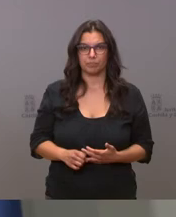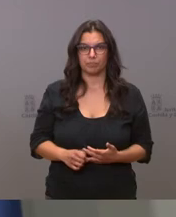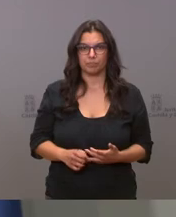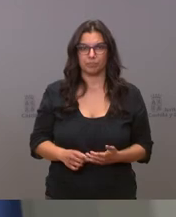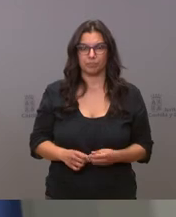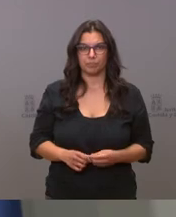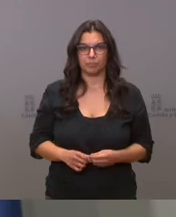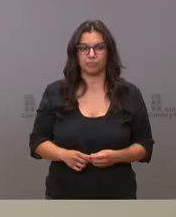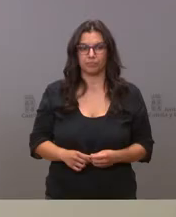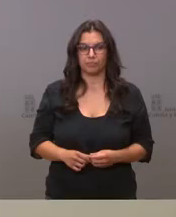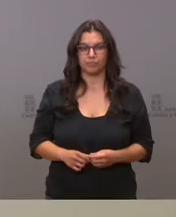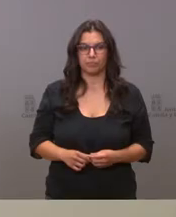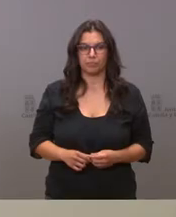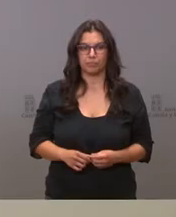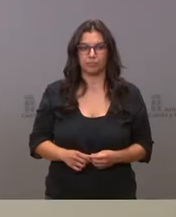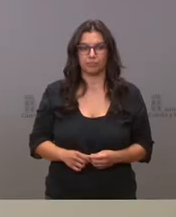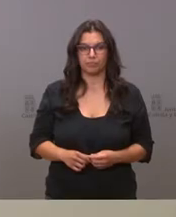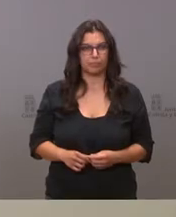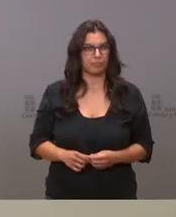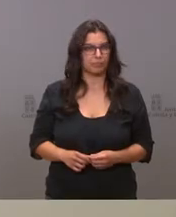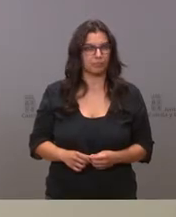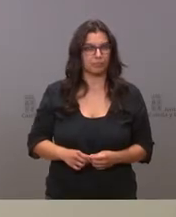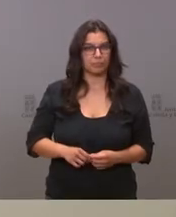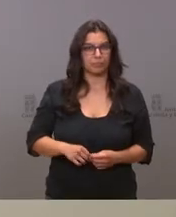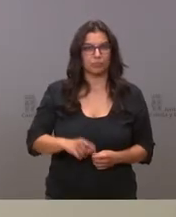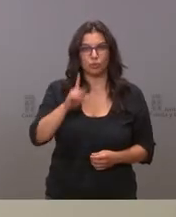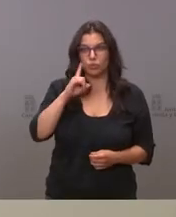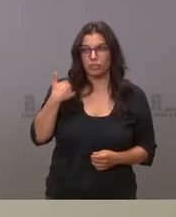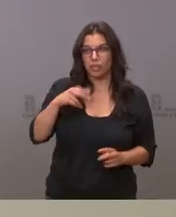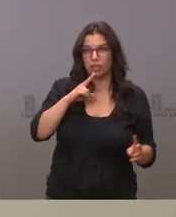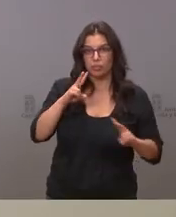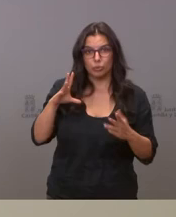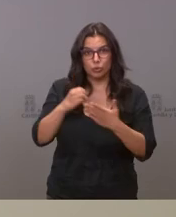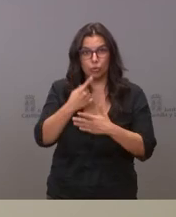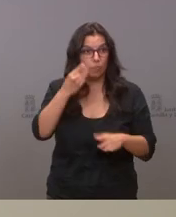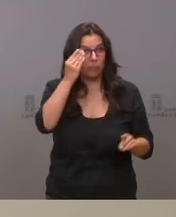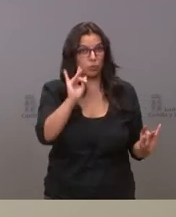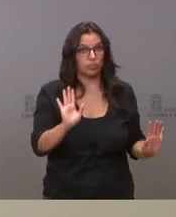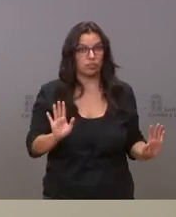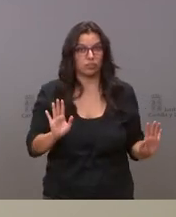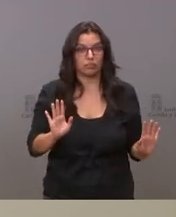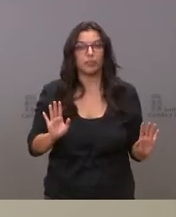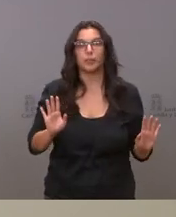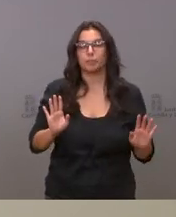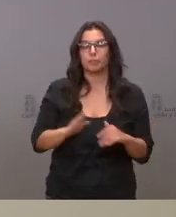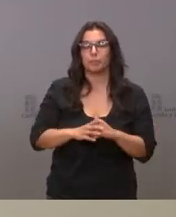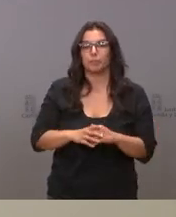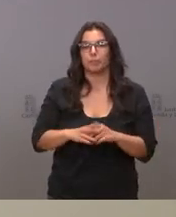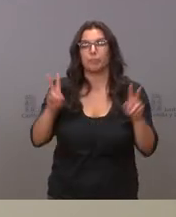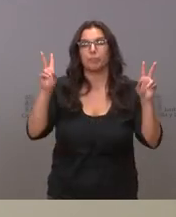¿Sí? ¿Sí? No sé si ya había contestado a todo o... Creo que sí Sí Sí, sobre